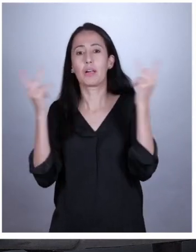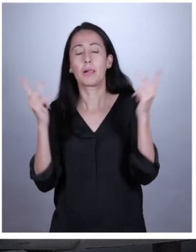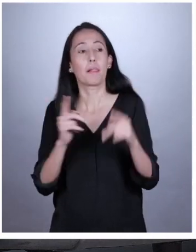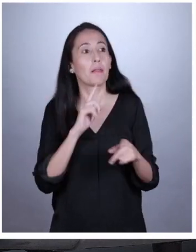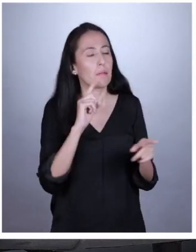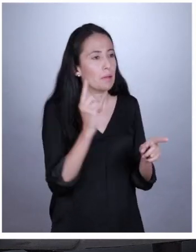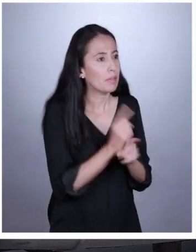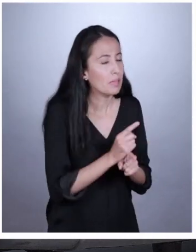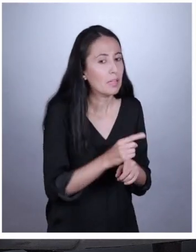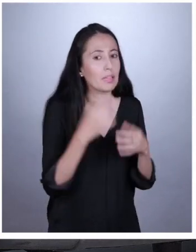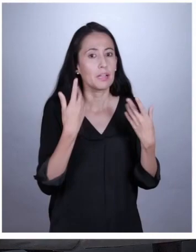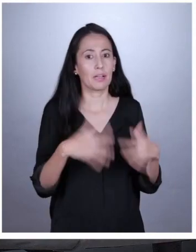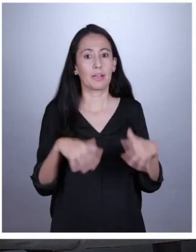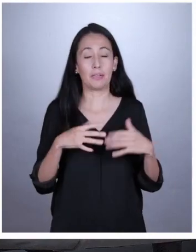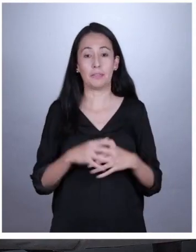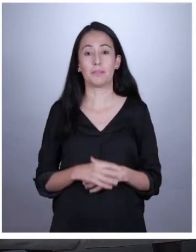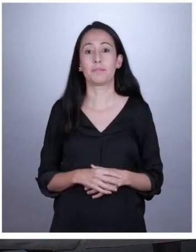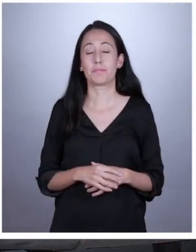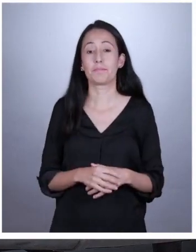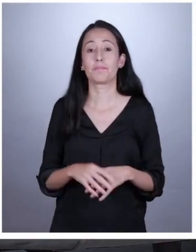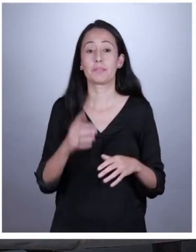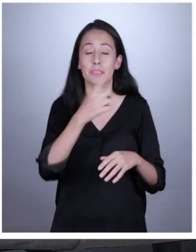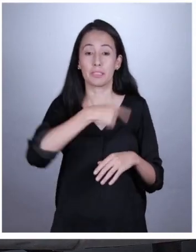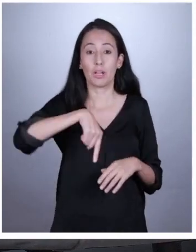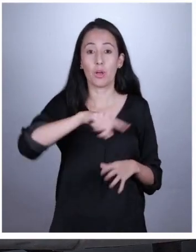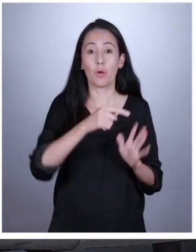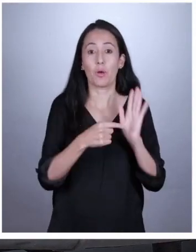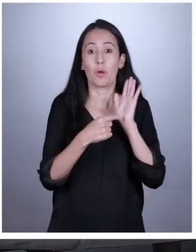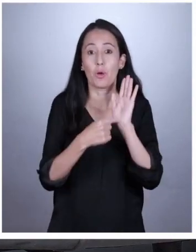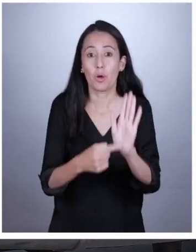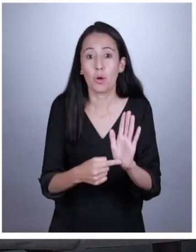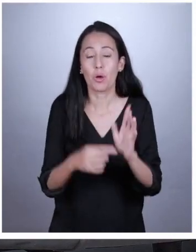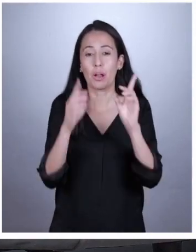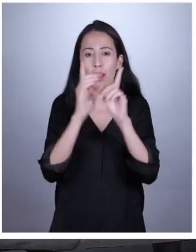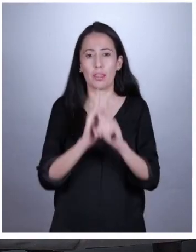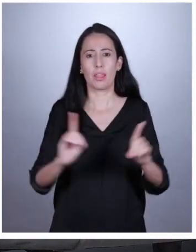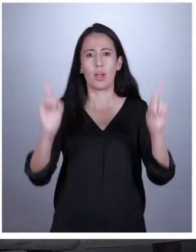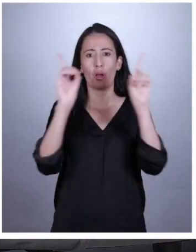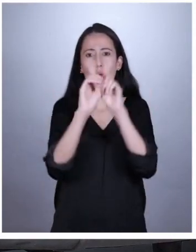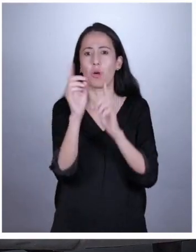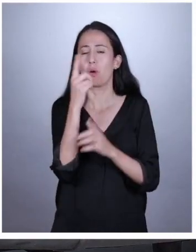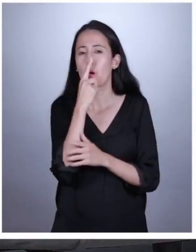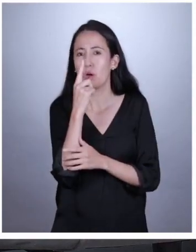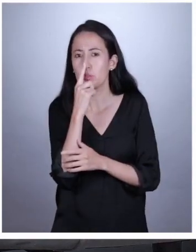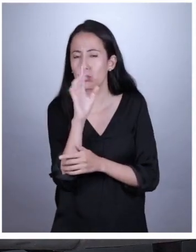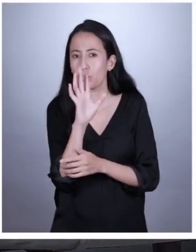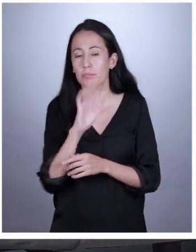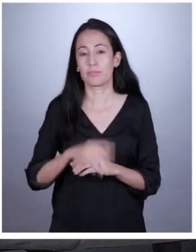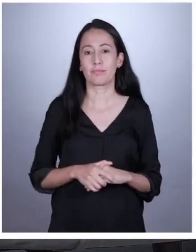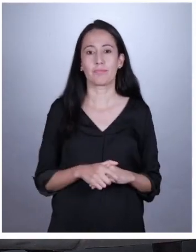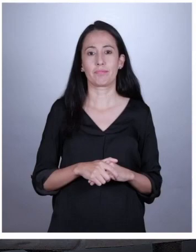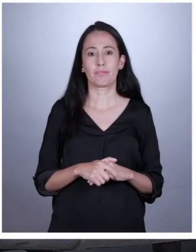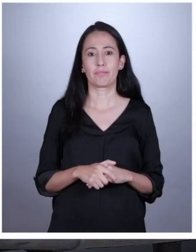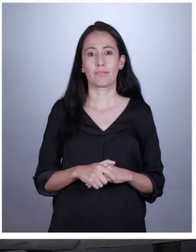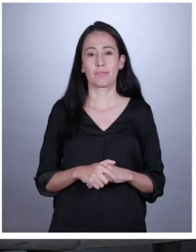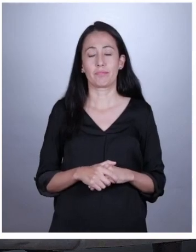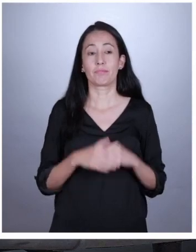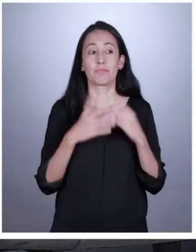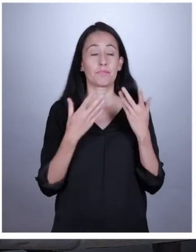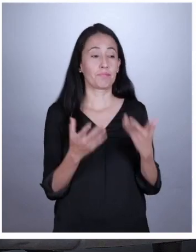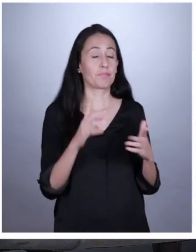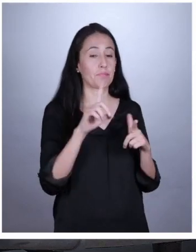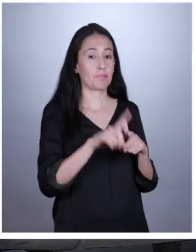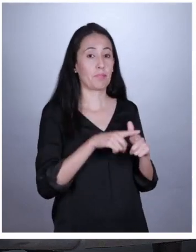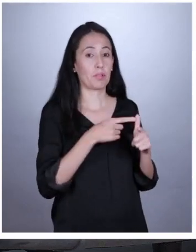cuando sea mayor. ¿En serio? ¡Qué bacán! Y eso nos lleva directo a nuestro superdatazo curioso.